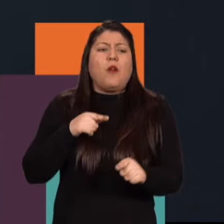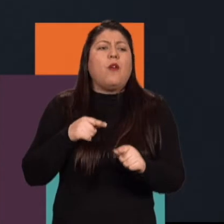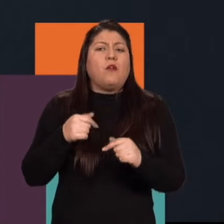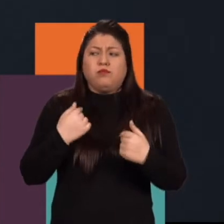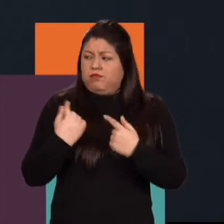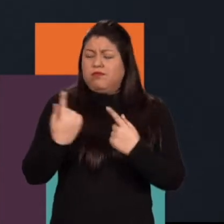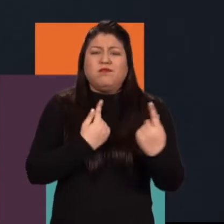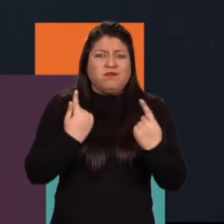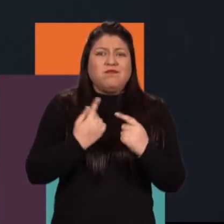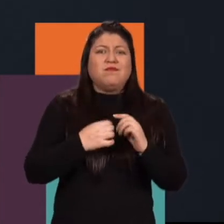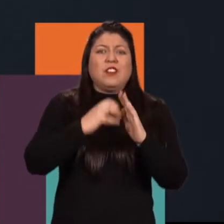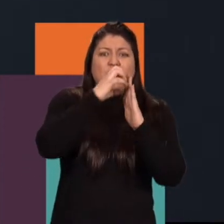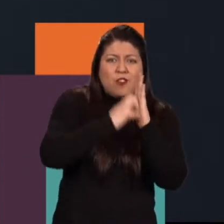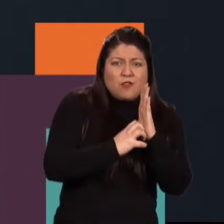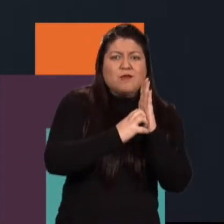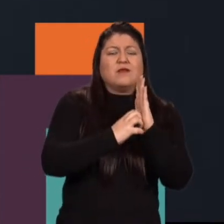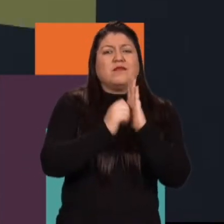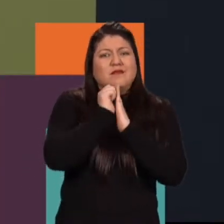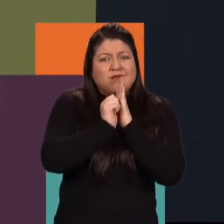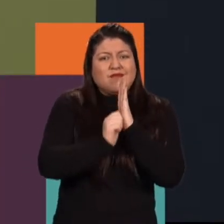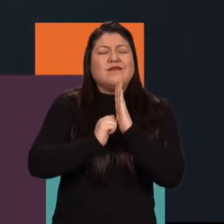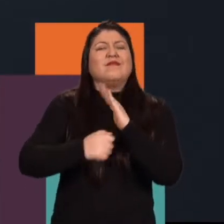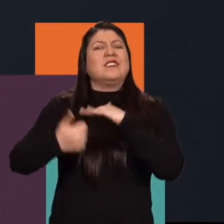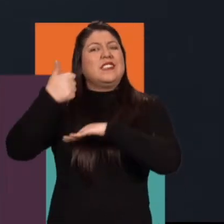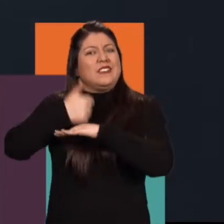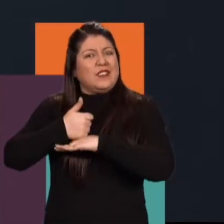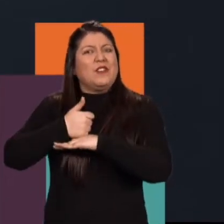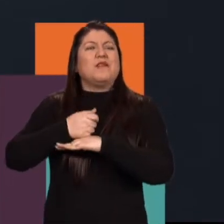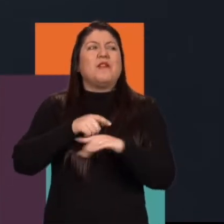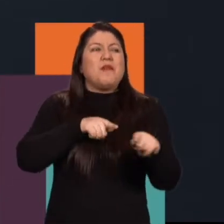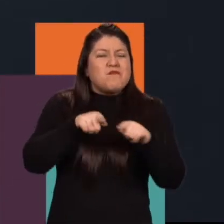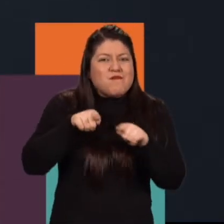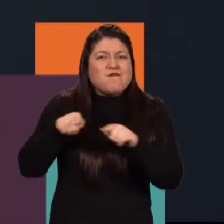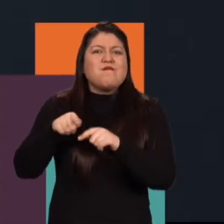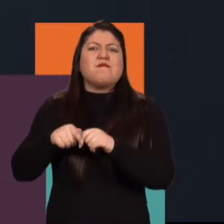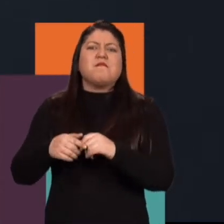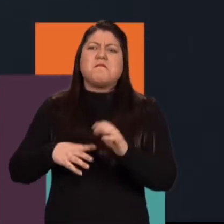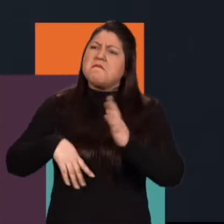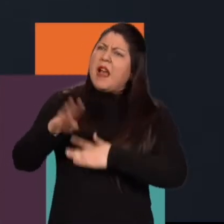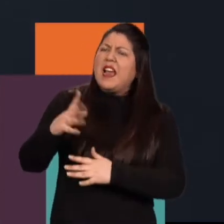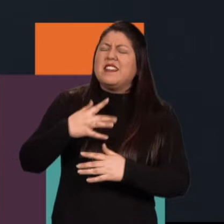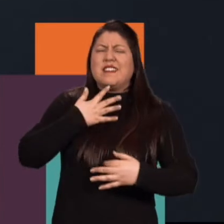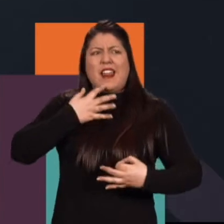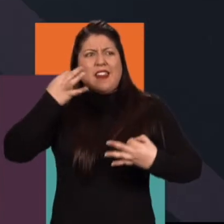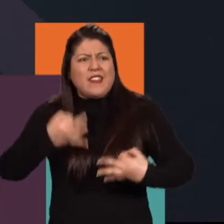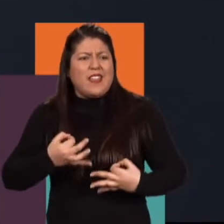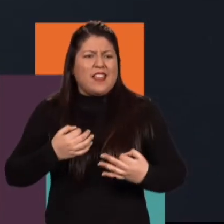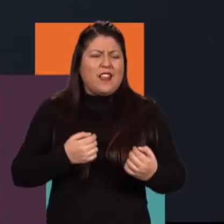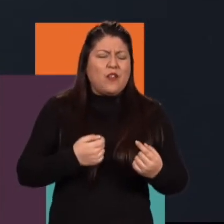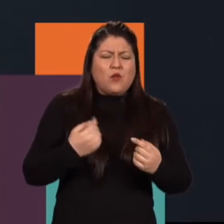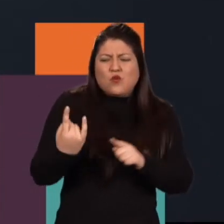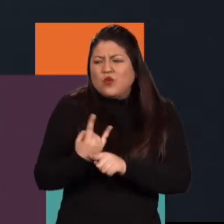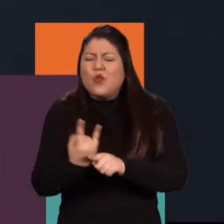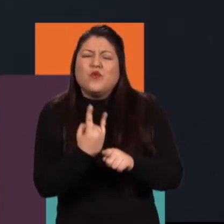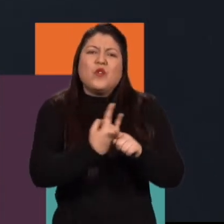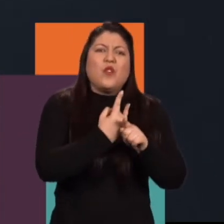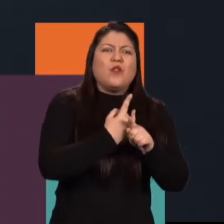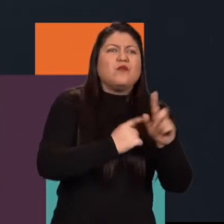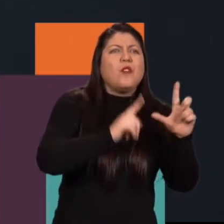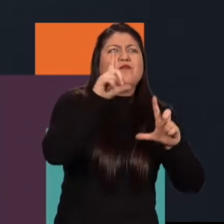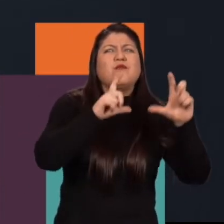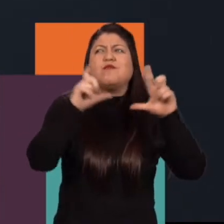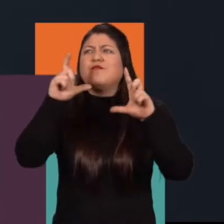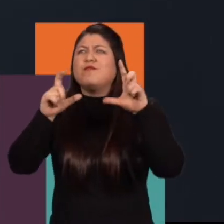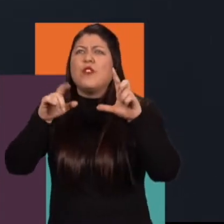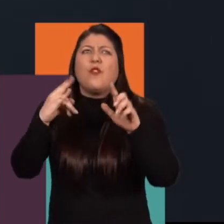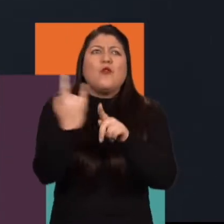nos permiten a nosotros como guionistas y directores, digamos, plasmar una realidad, jugar un poco más. Y lo que les